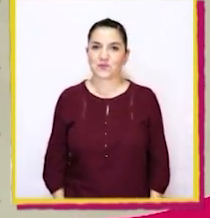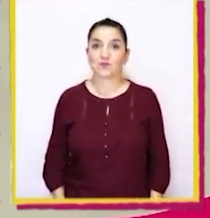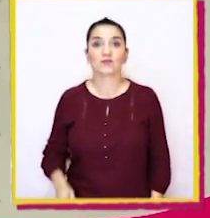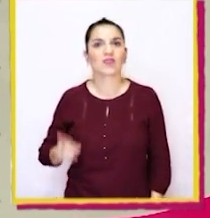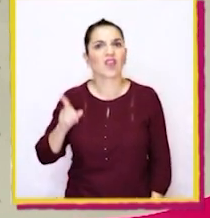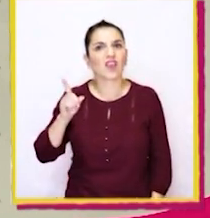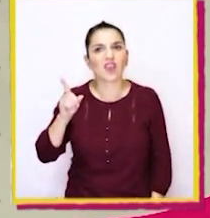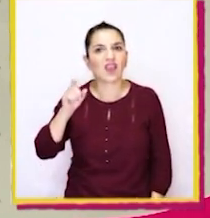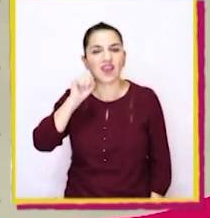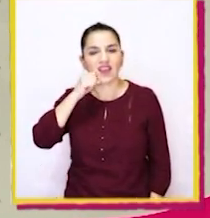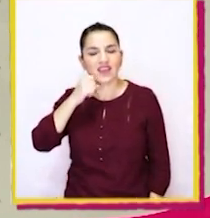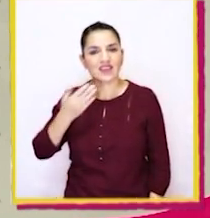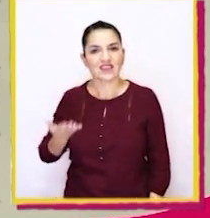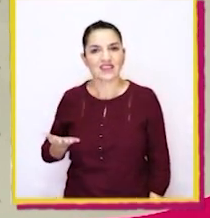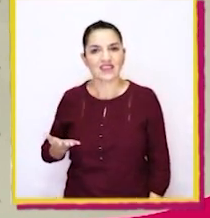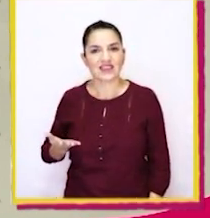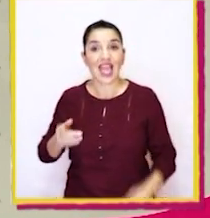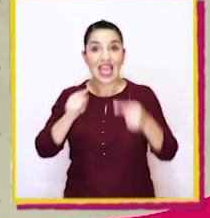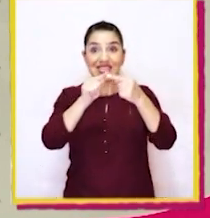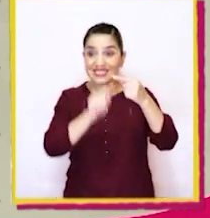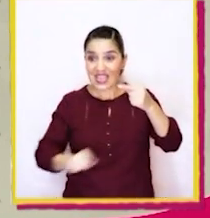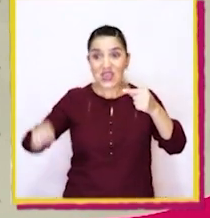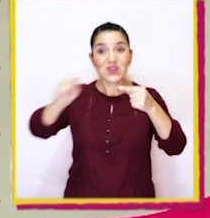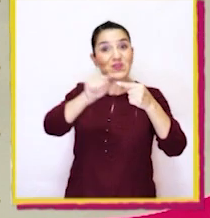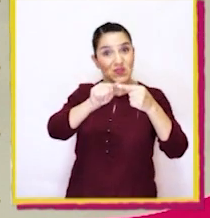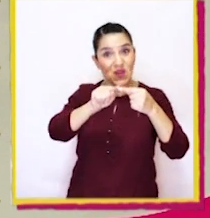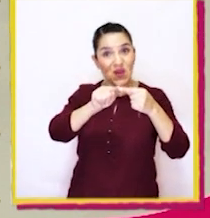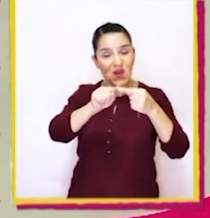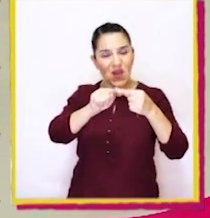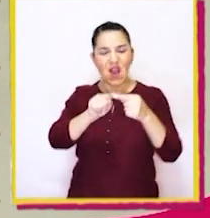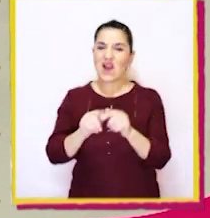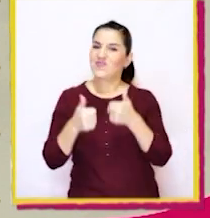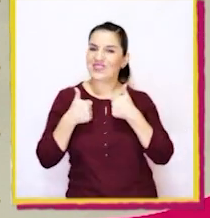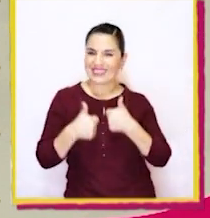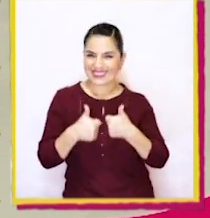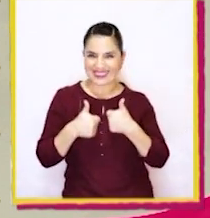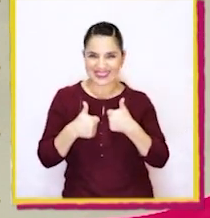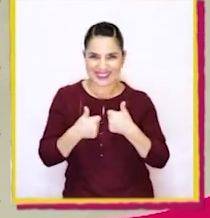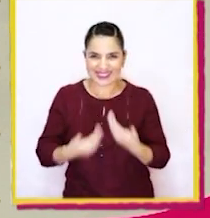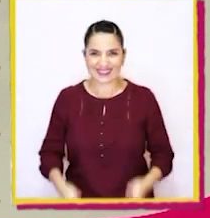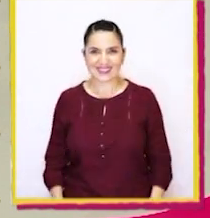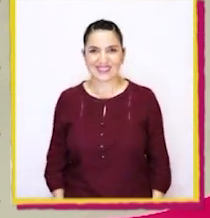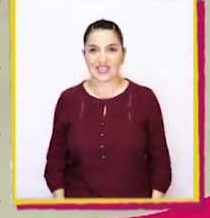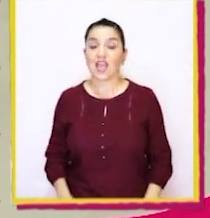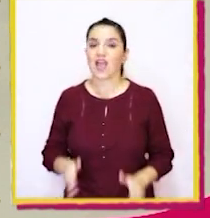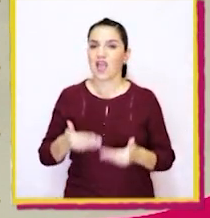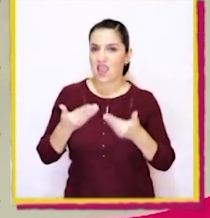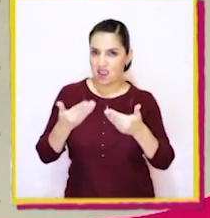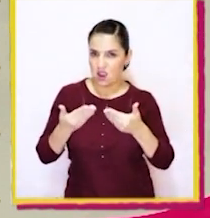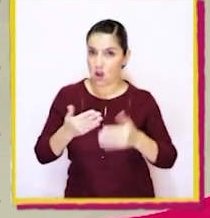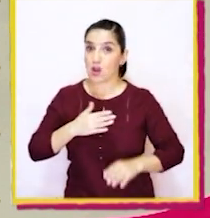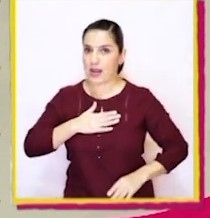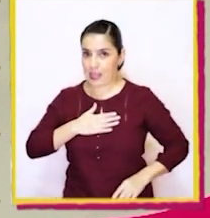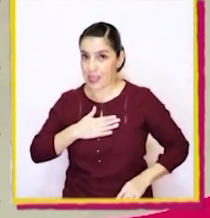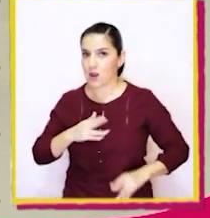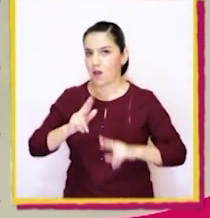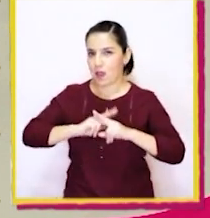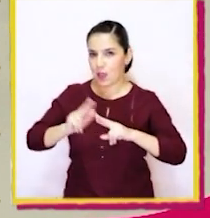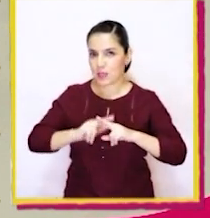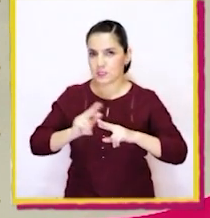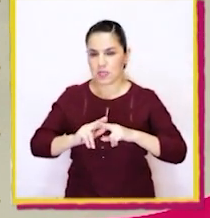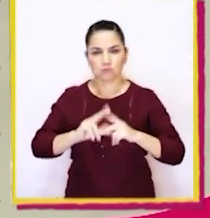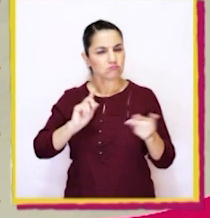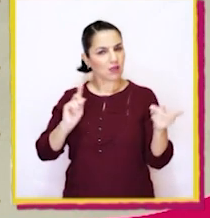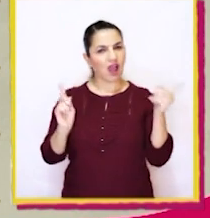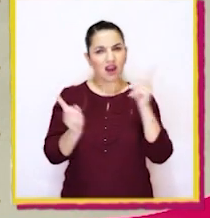Es el... ¡Círculo! ¡Muy bien! Ahora quiero que hagamos el